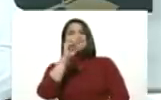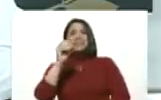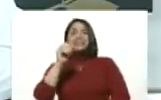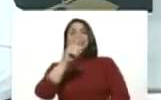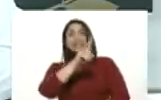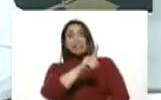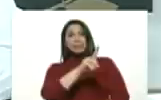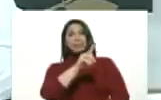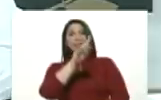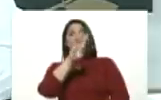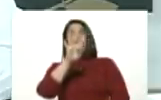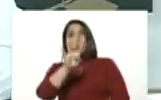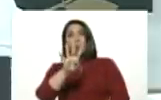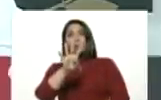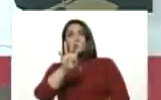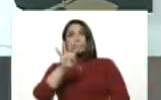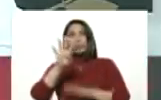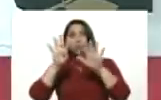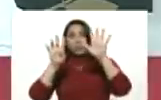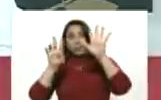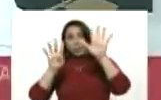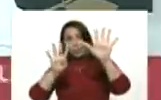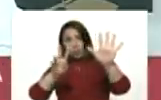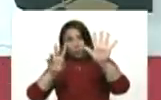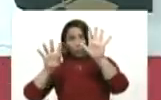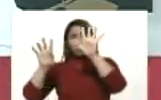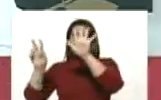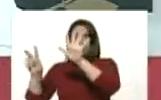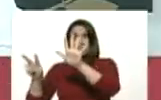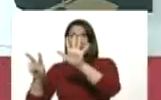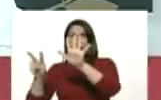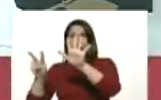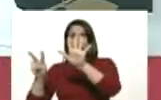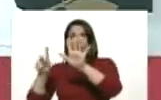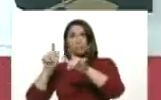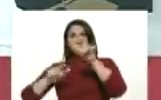100.497 fallecidos.